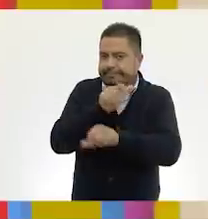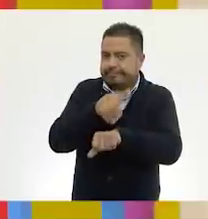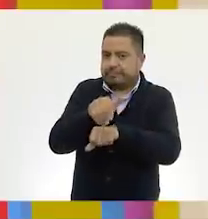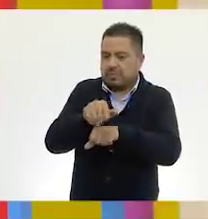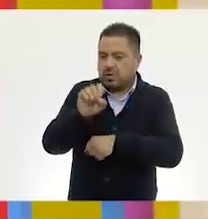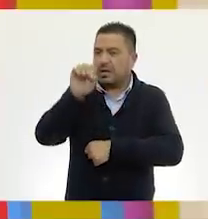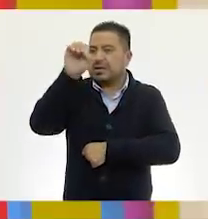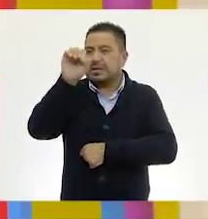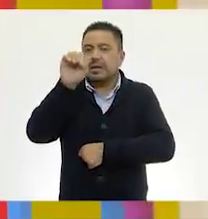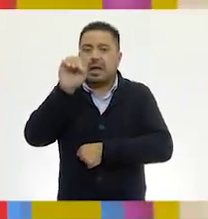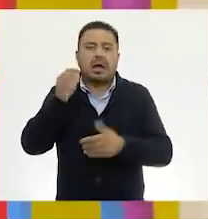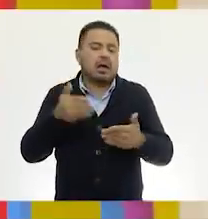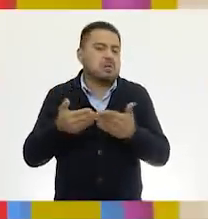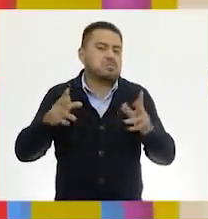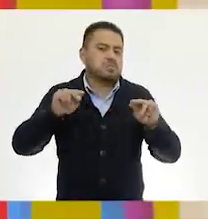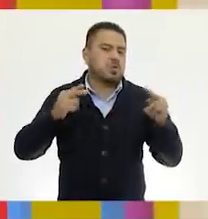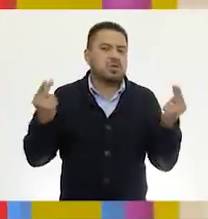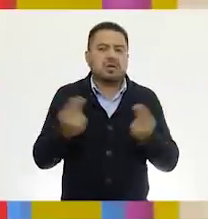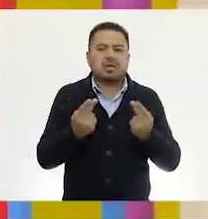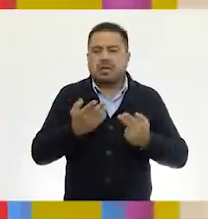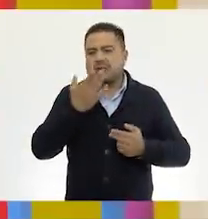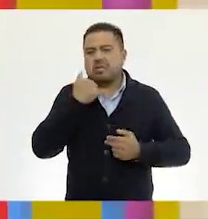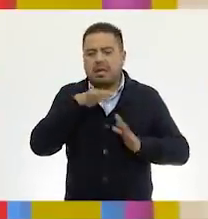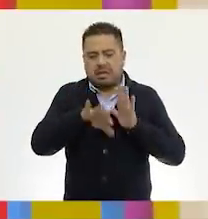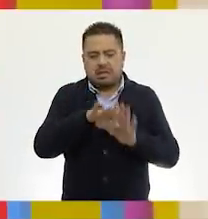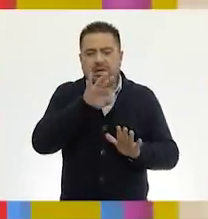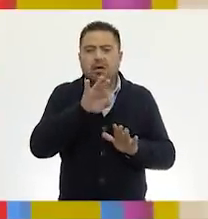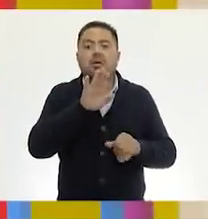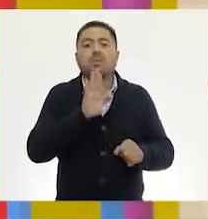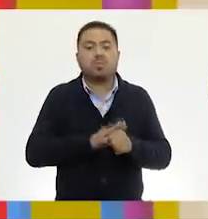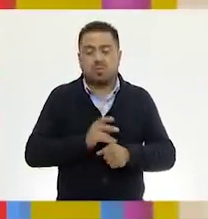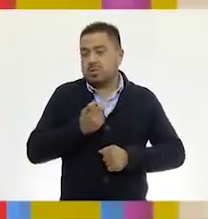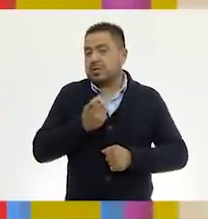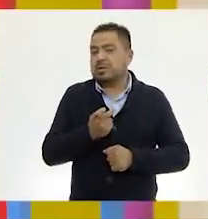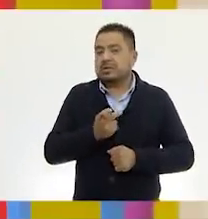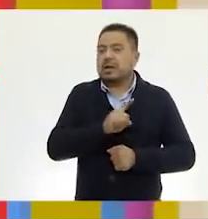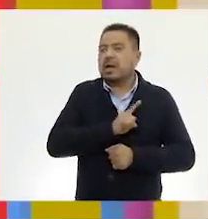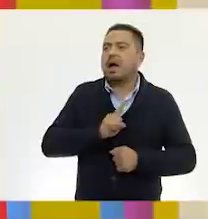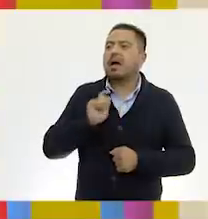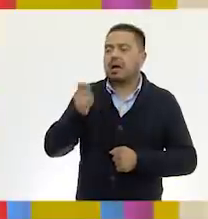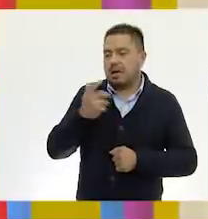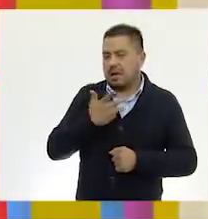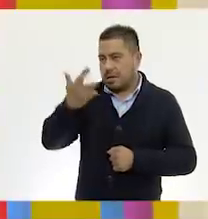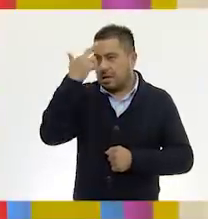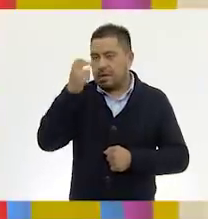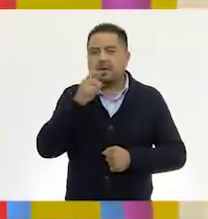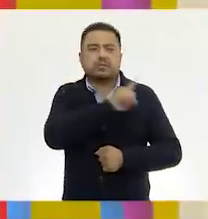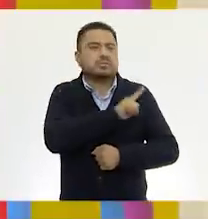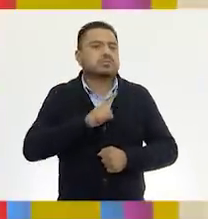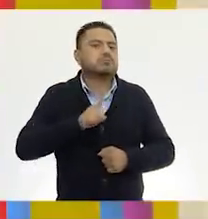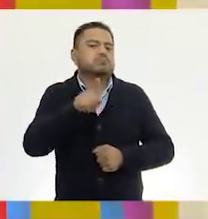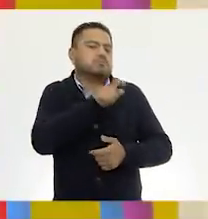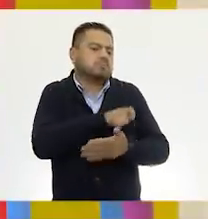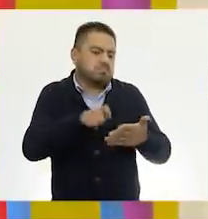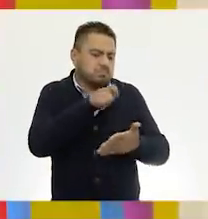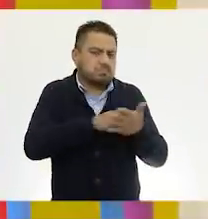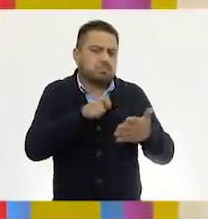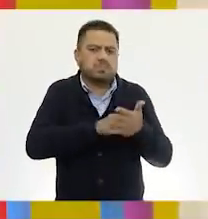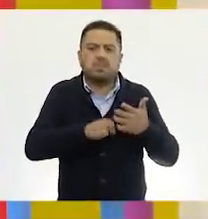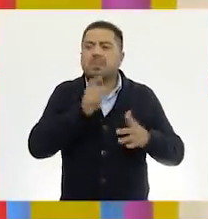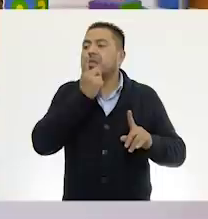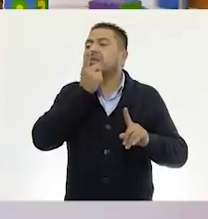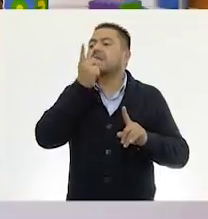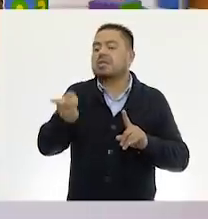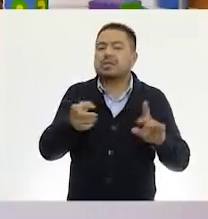Como cero. Exacto. Entonces, él no necesitaría ninguna tarjeta. Por lo cual, él tiene mucha razón. Hay que anotar ahí en nosotros donde dice,